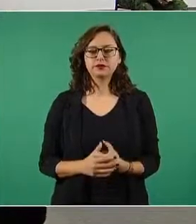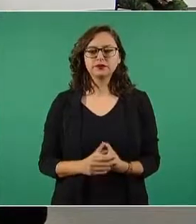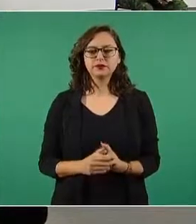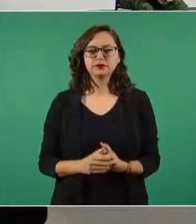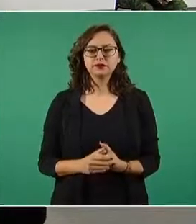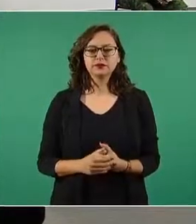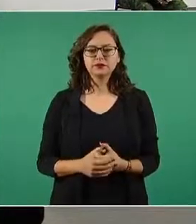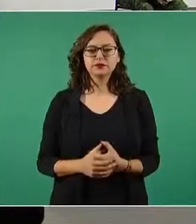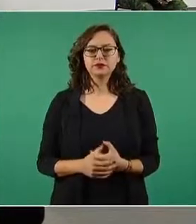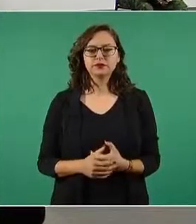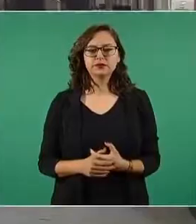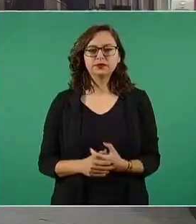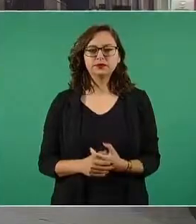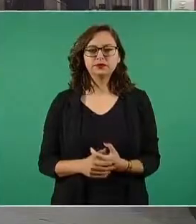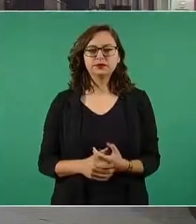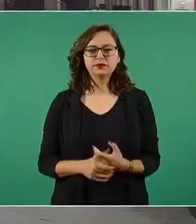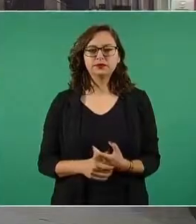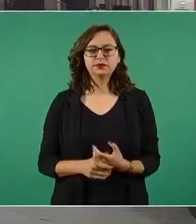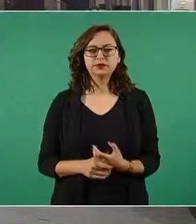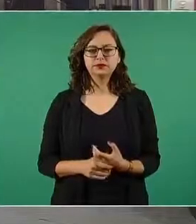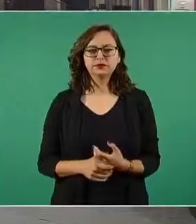que los hacen firmar